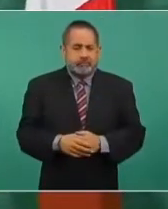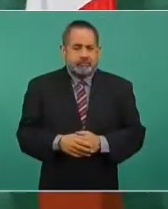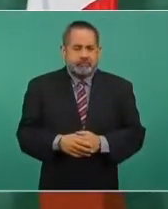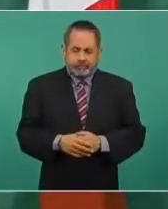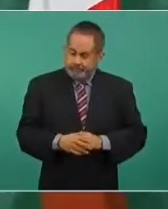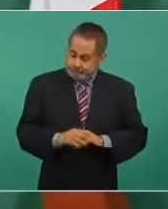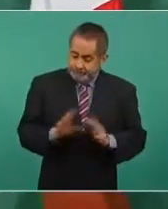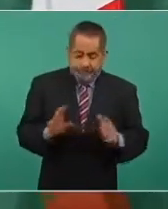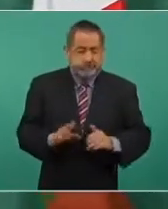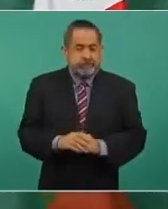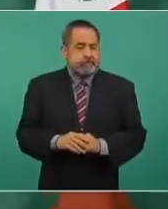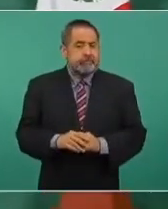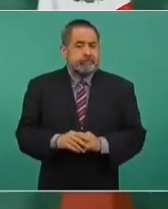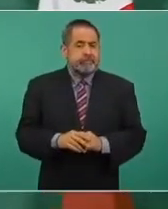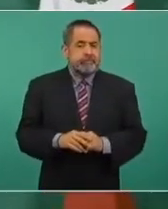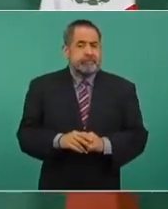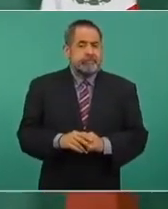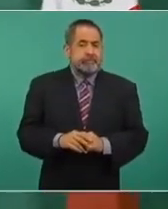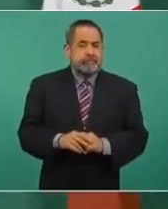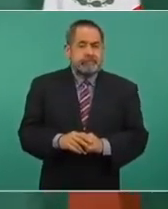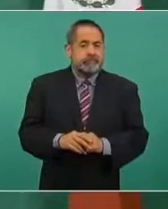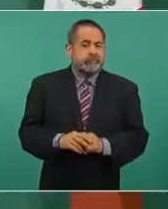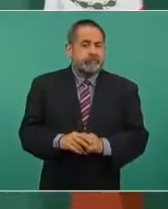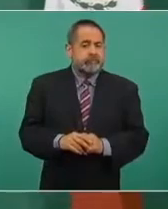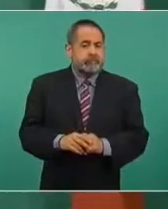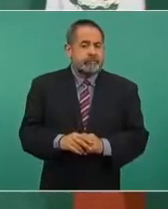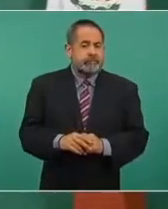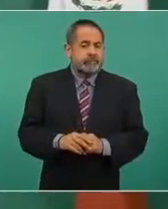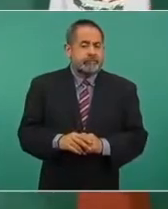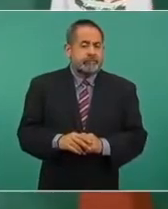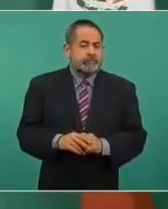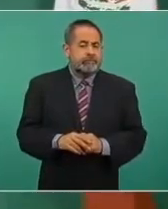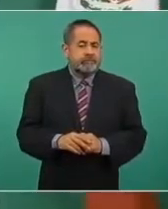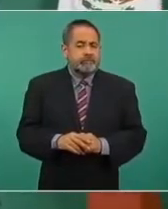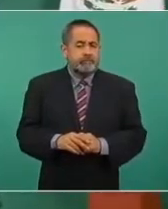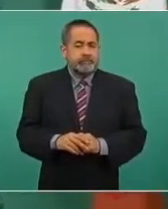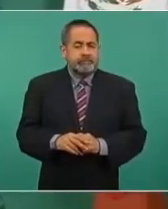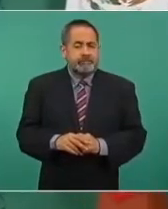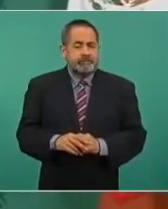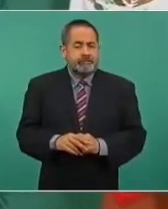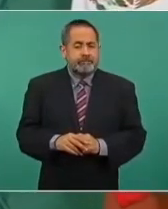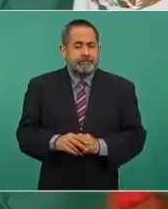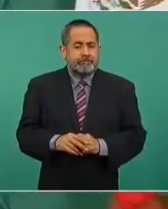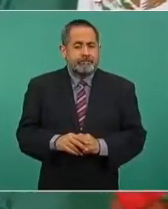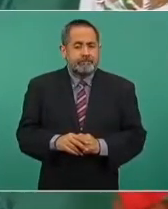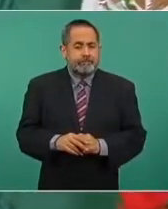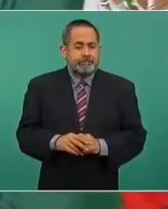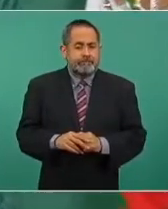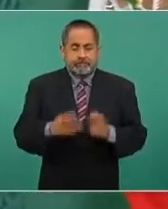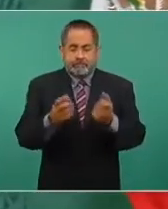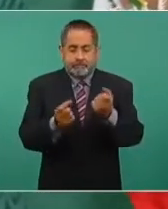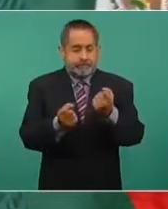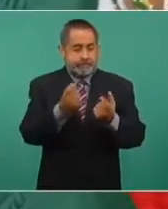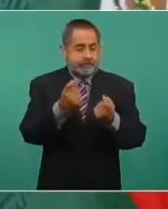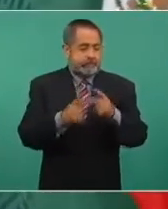vamos a excluir